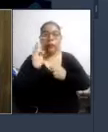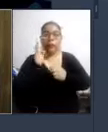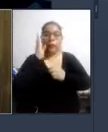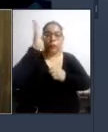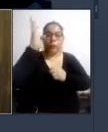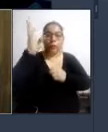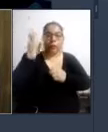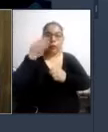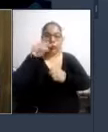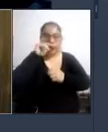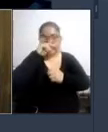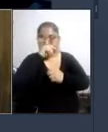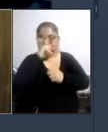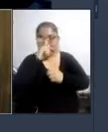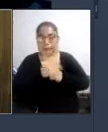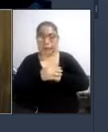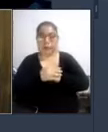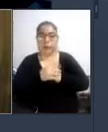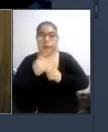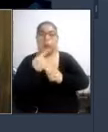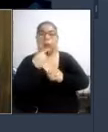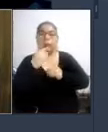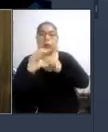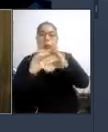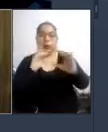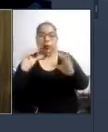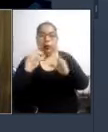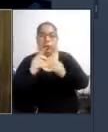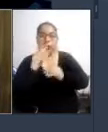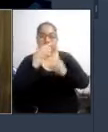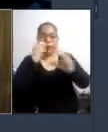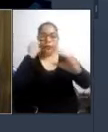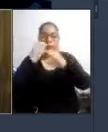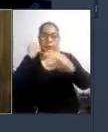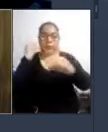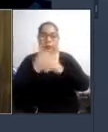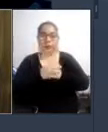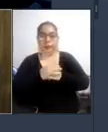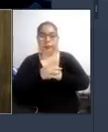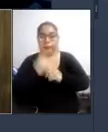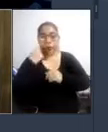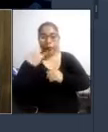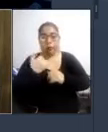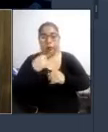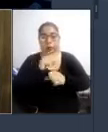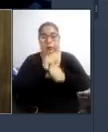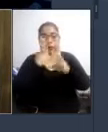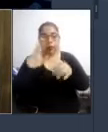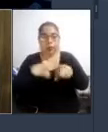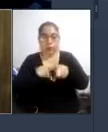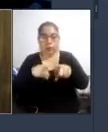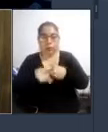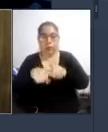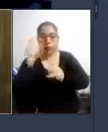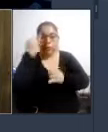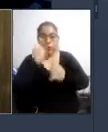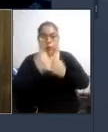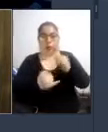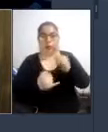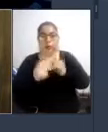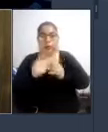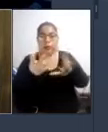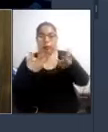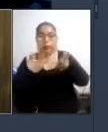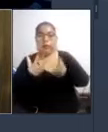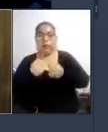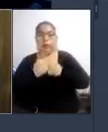directivas para las unidades de transporte considero que igualmente es fundamental y necesario